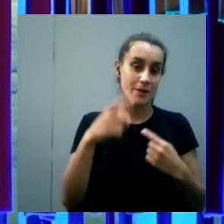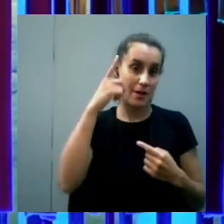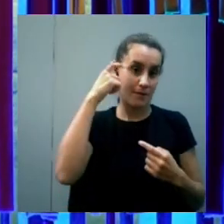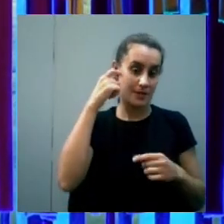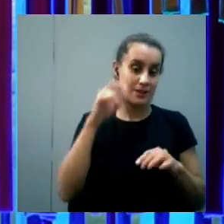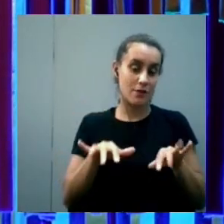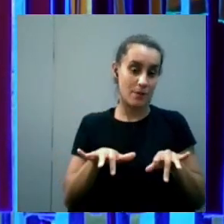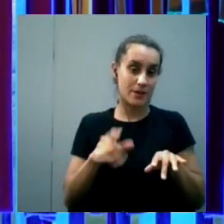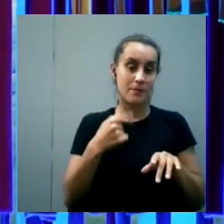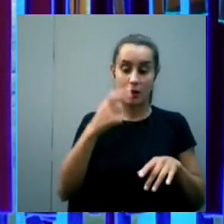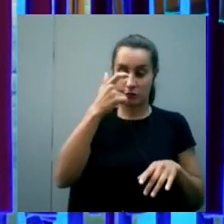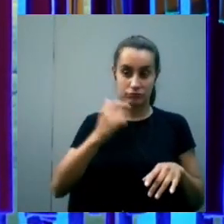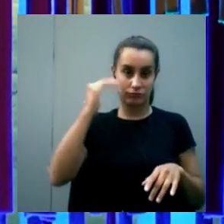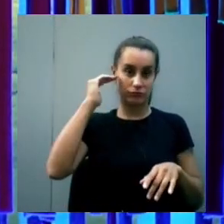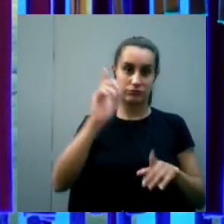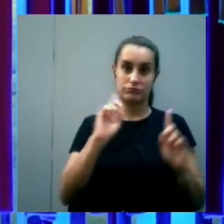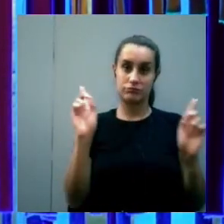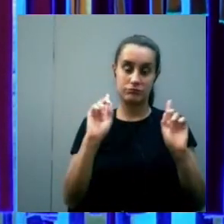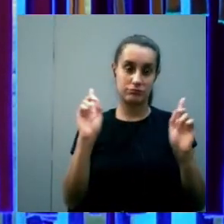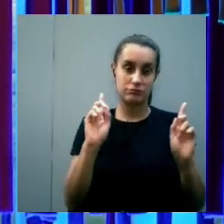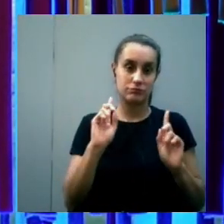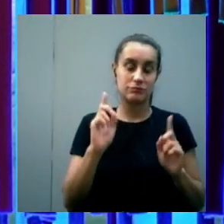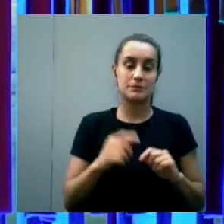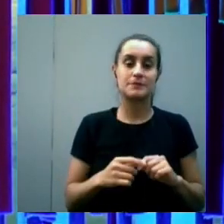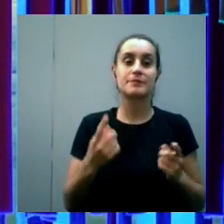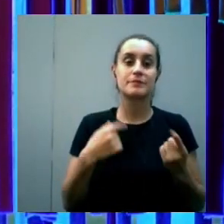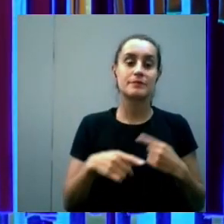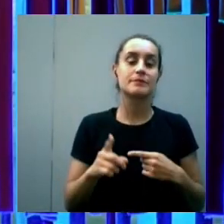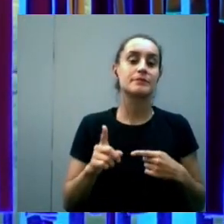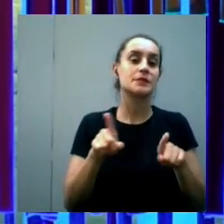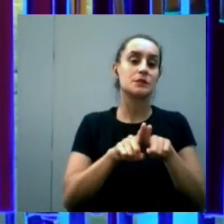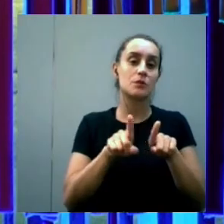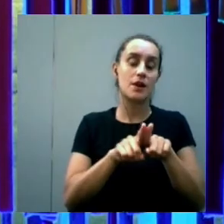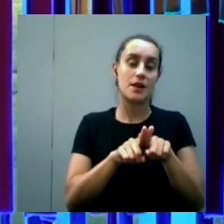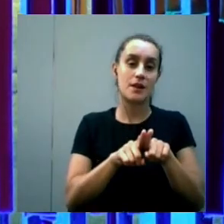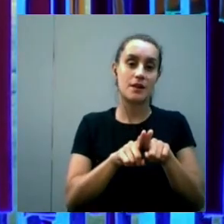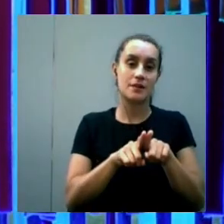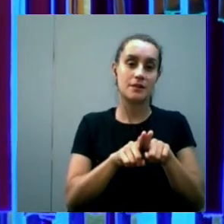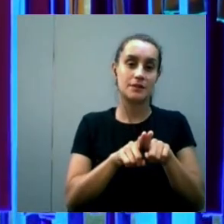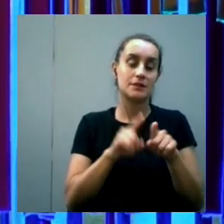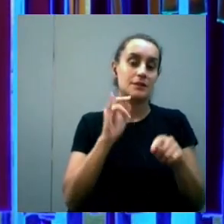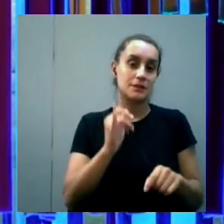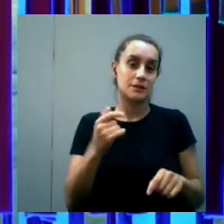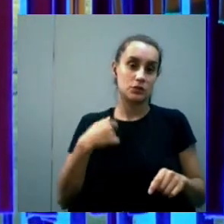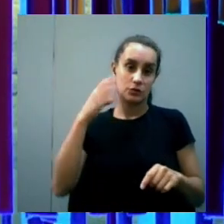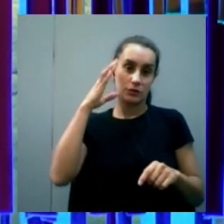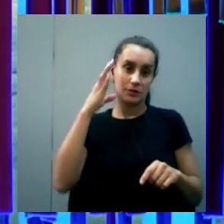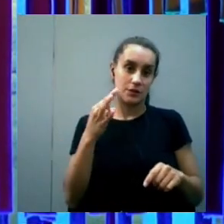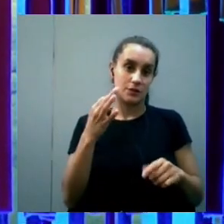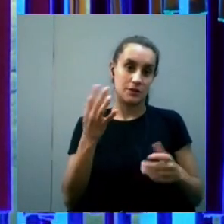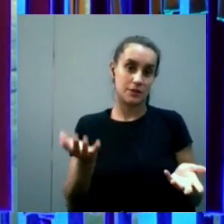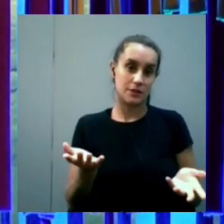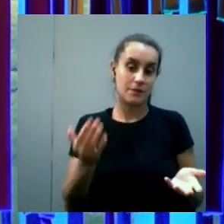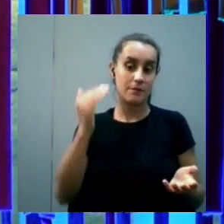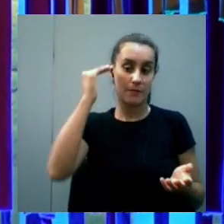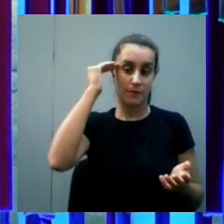pero no desde la docencia de todas formas sí creo que o sea los docentes